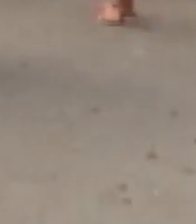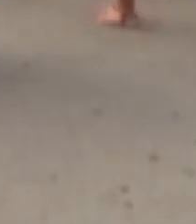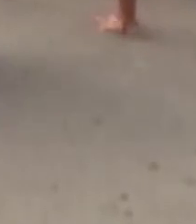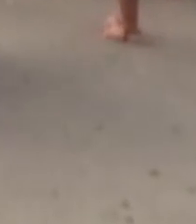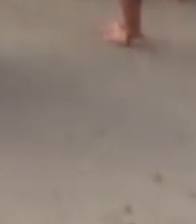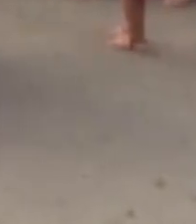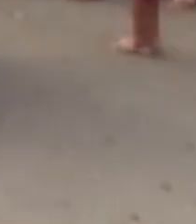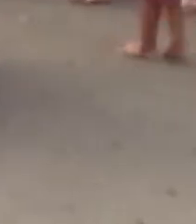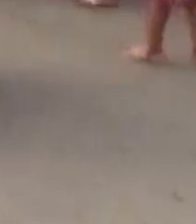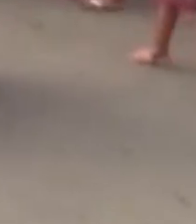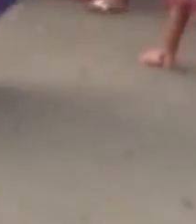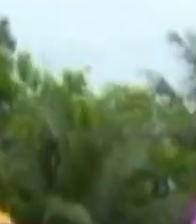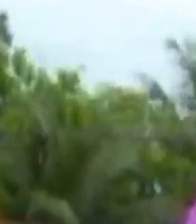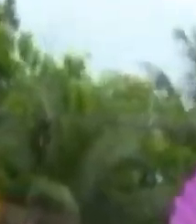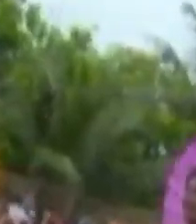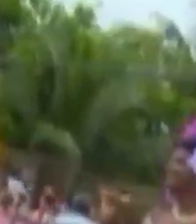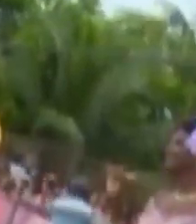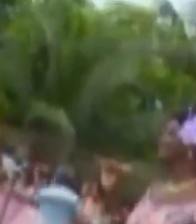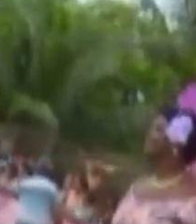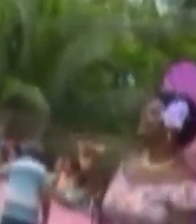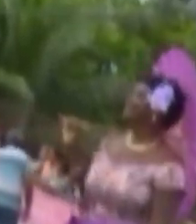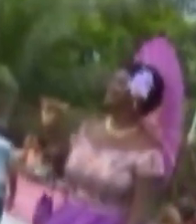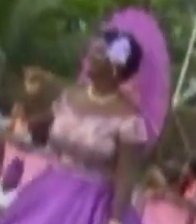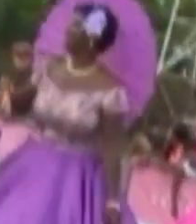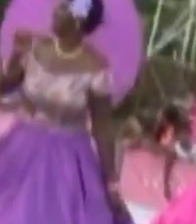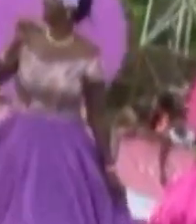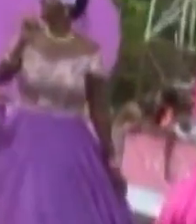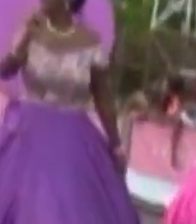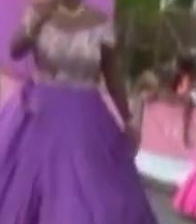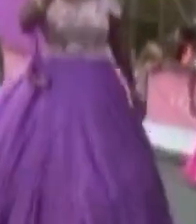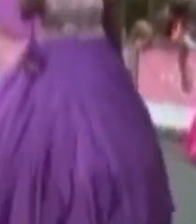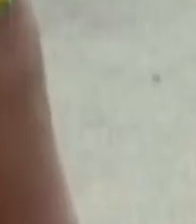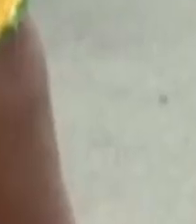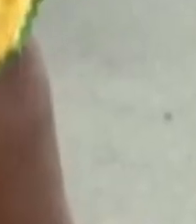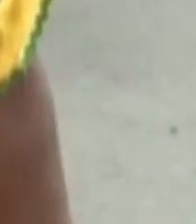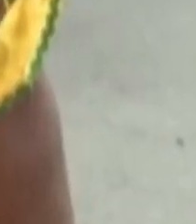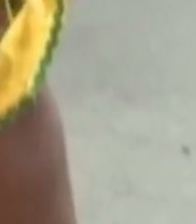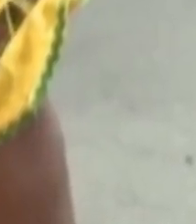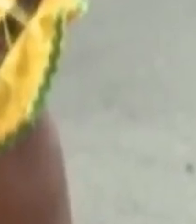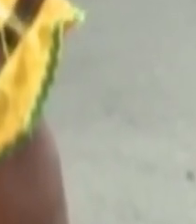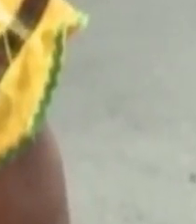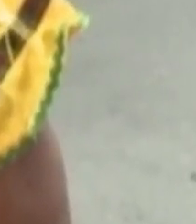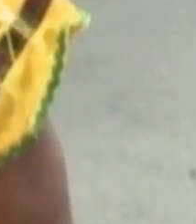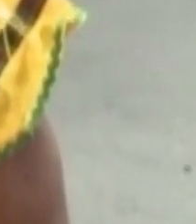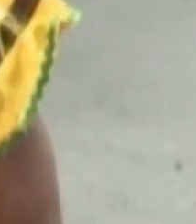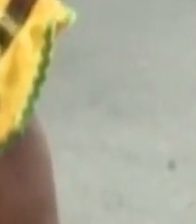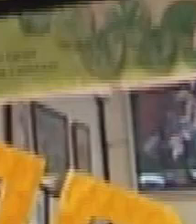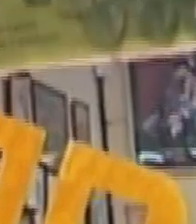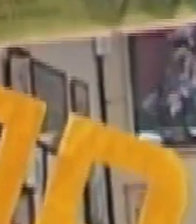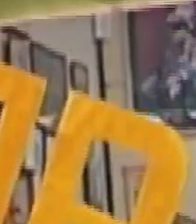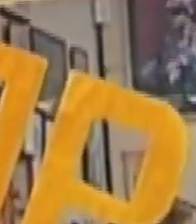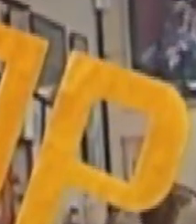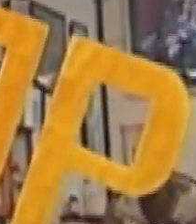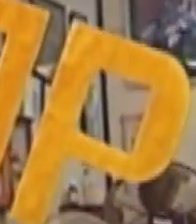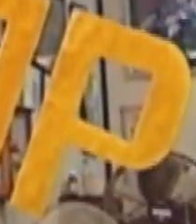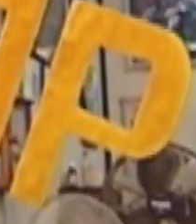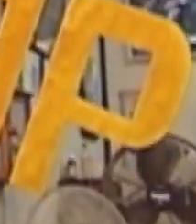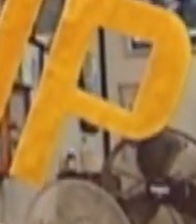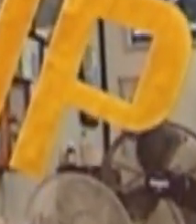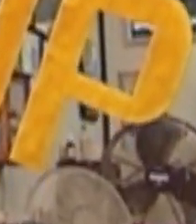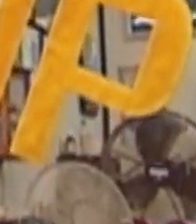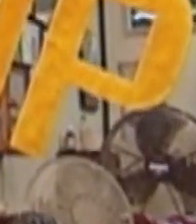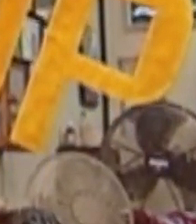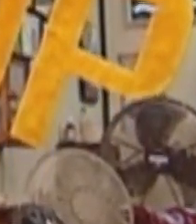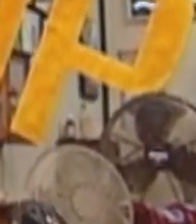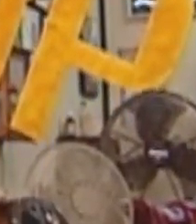En el mes de la cultura afrodescendiente presentamos esta semana los especiales en documentales UNED